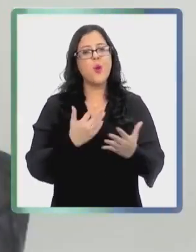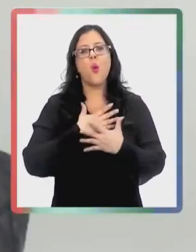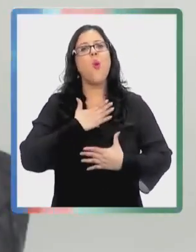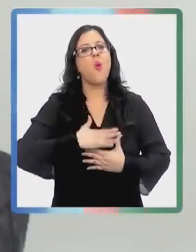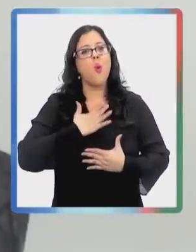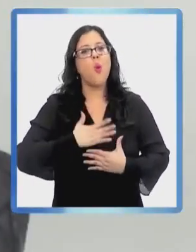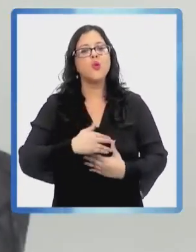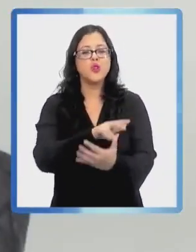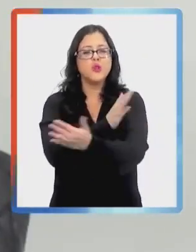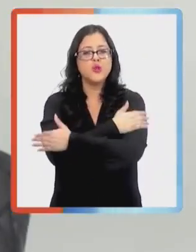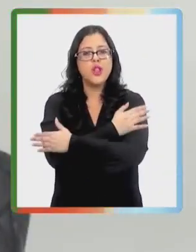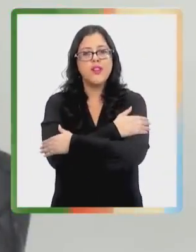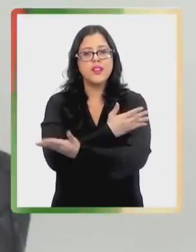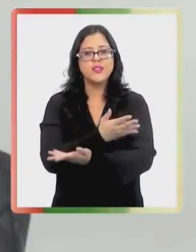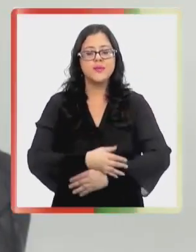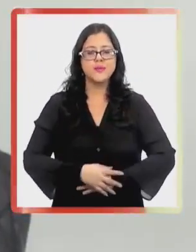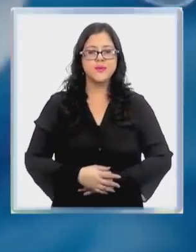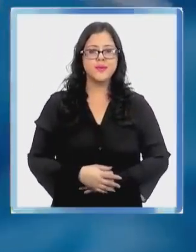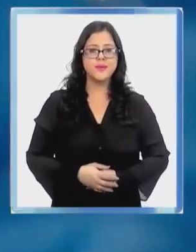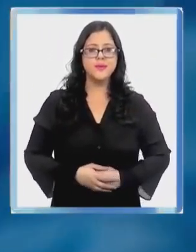Encantada de estar contigo. Un abrazo.